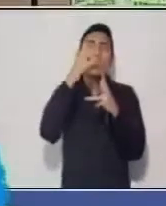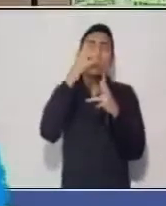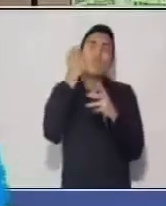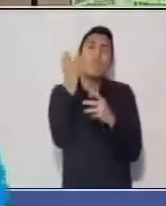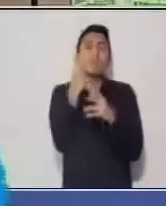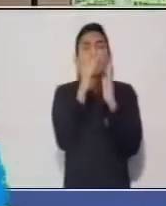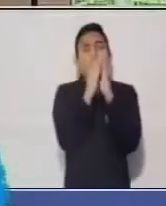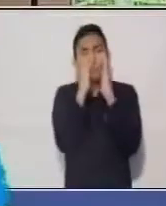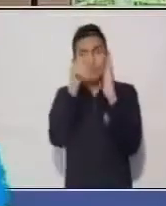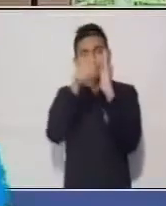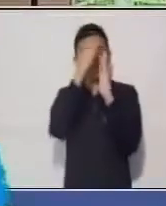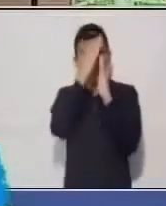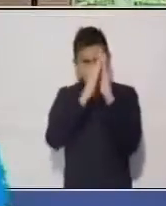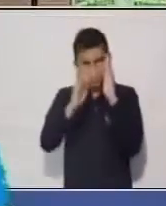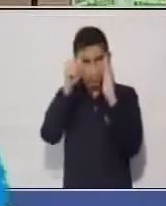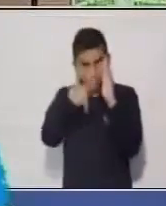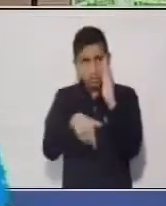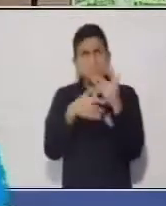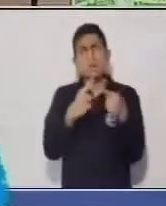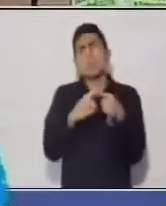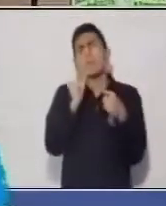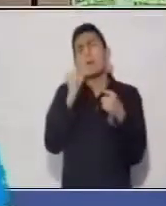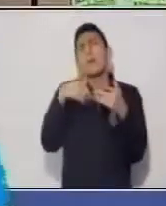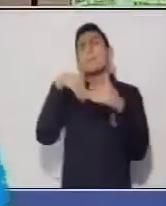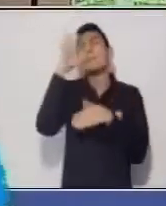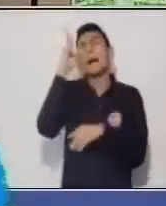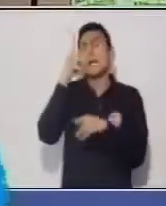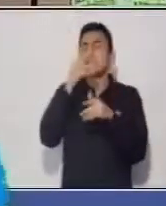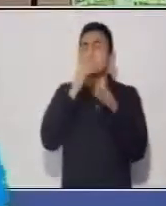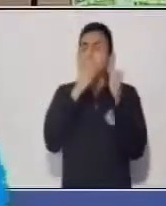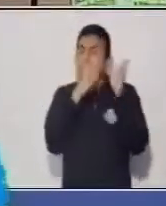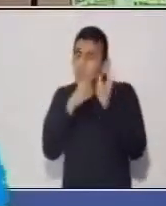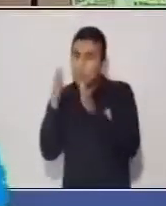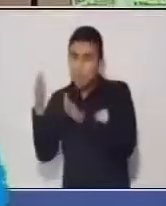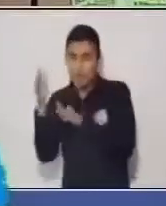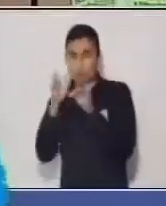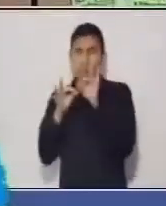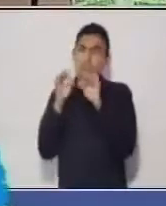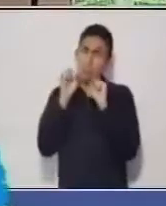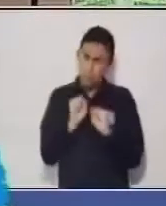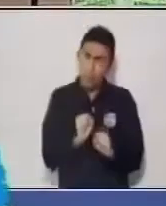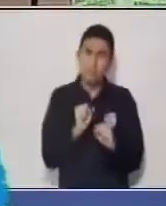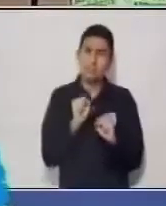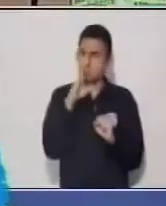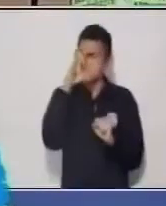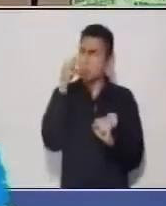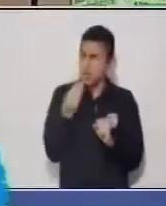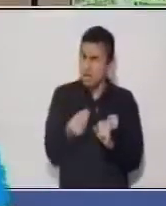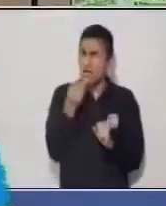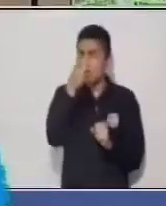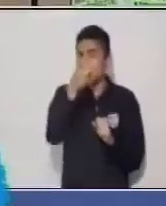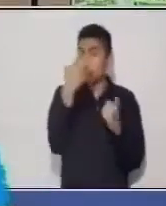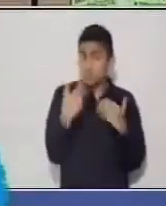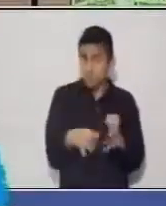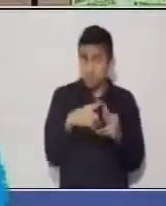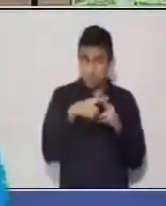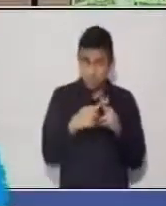llamarlo así, es un poco más preparado o elaborado. Porque como ya lo estamos